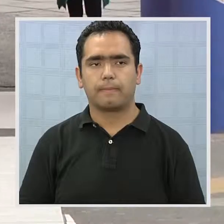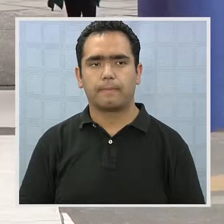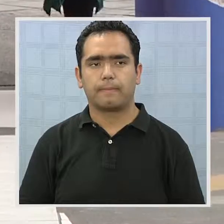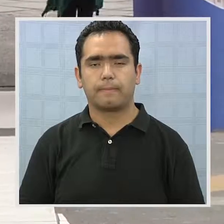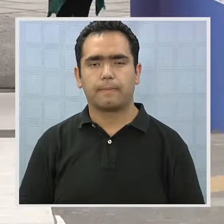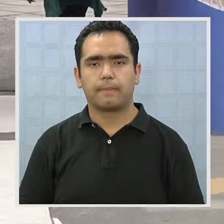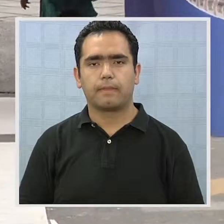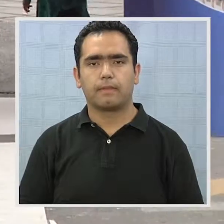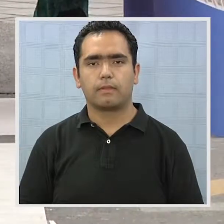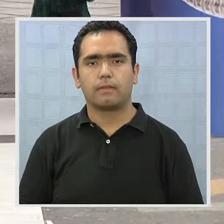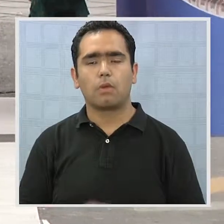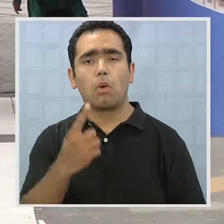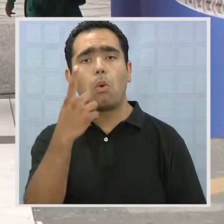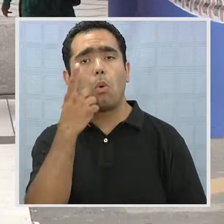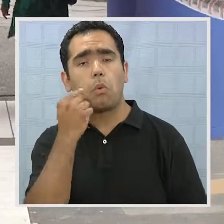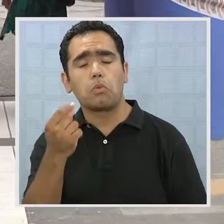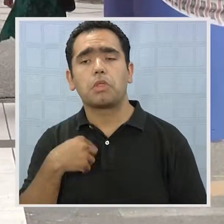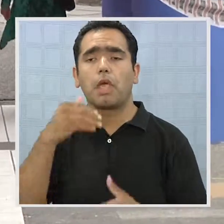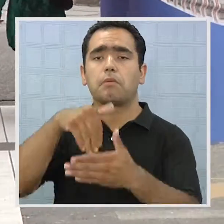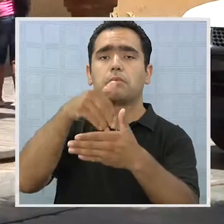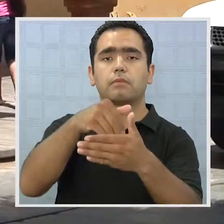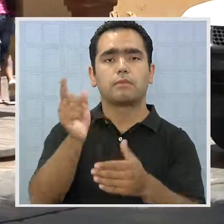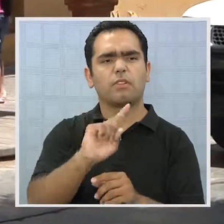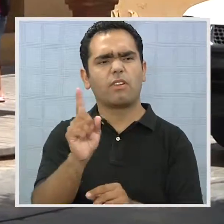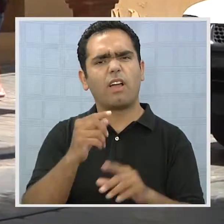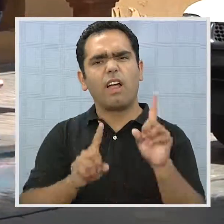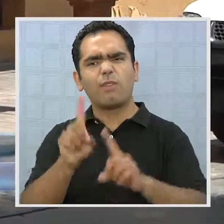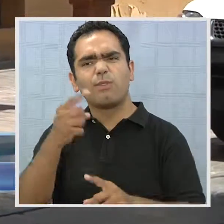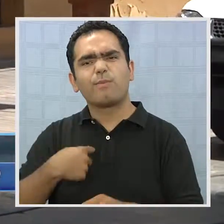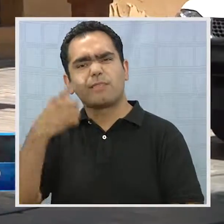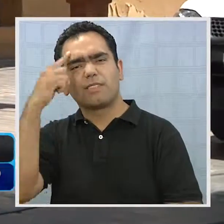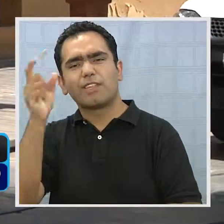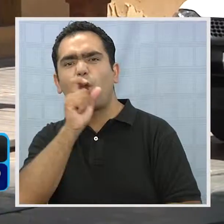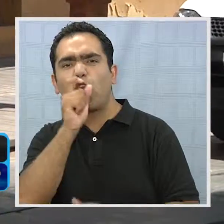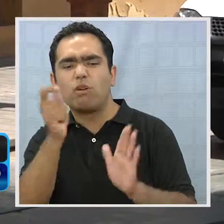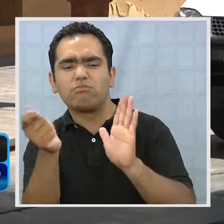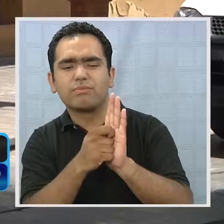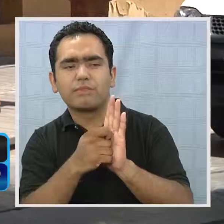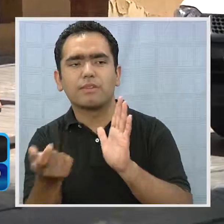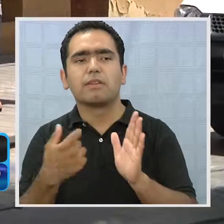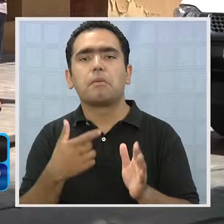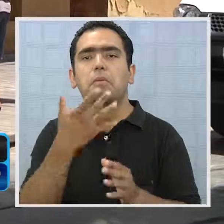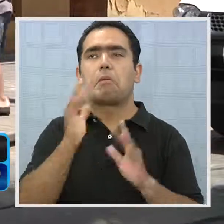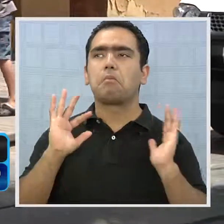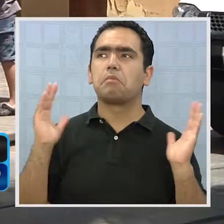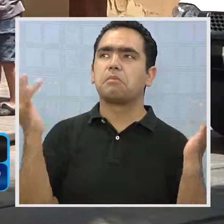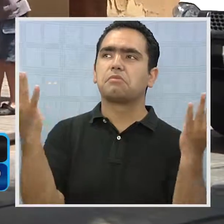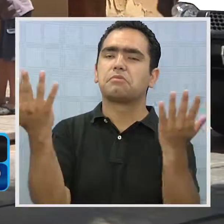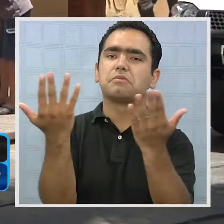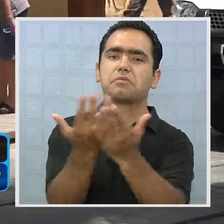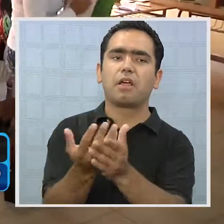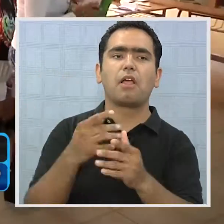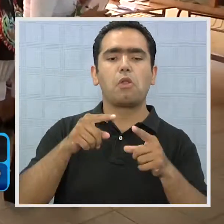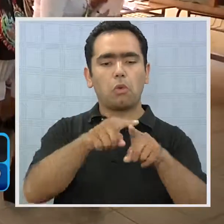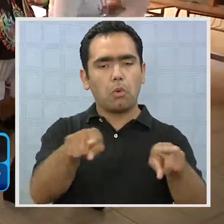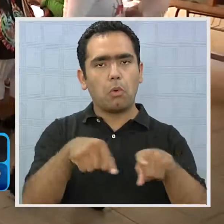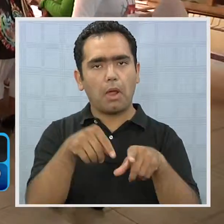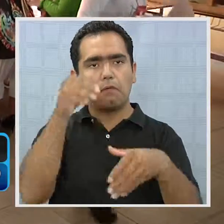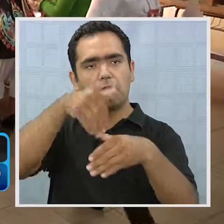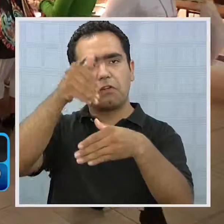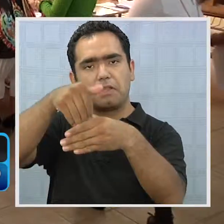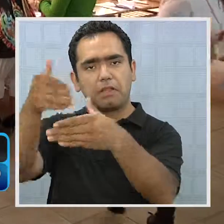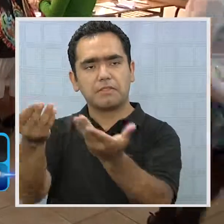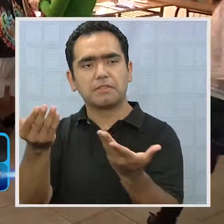Más que un día de elecciones parecía feriado. Tal era el ambiente animado que se respiraba en los alrededores de los locales de votación más